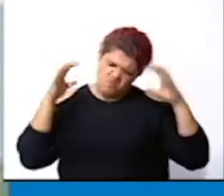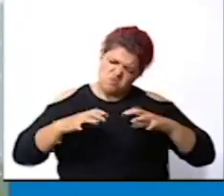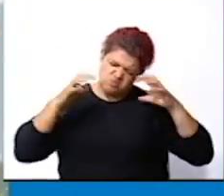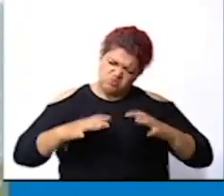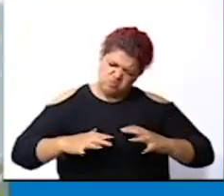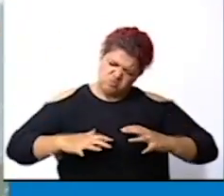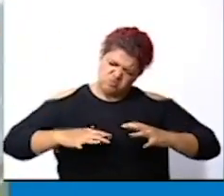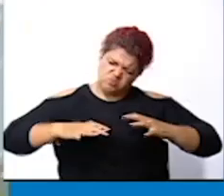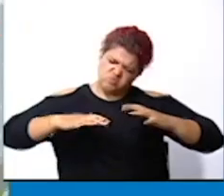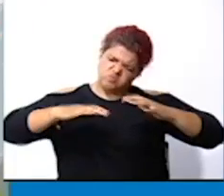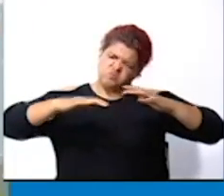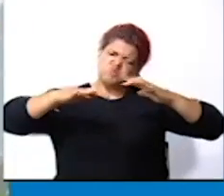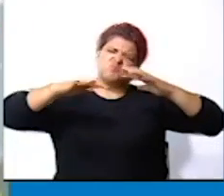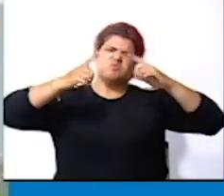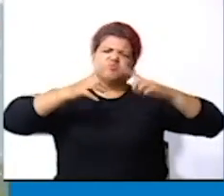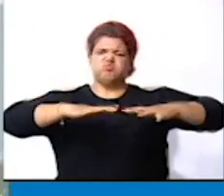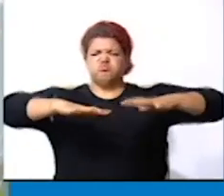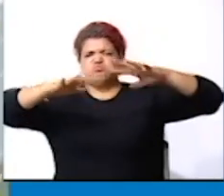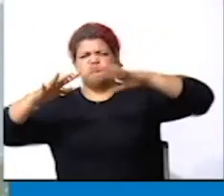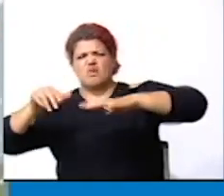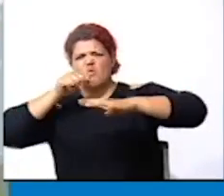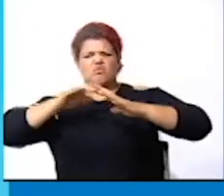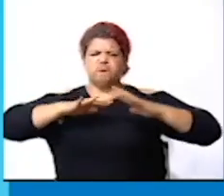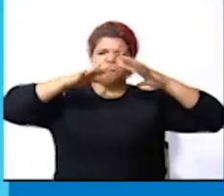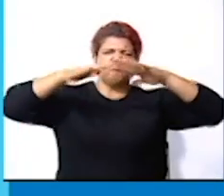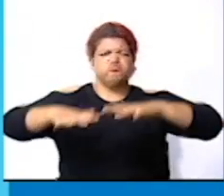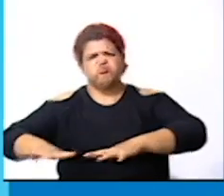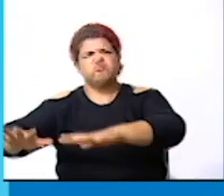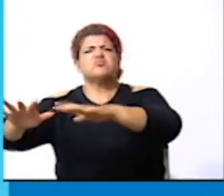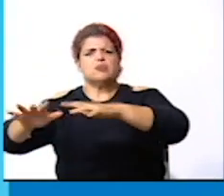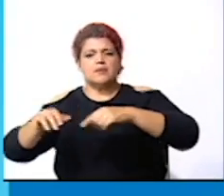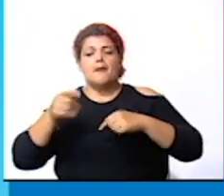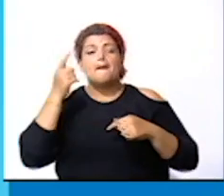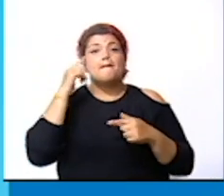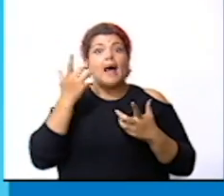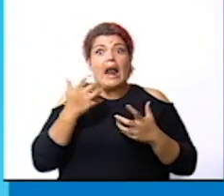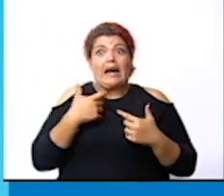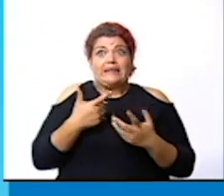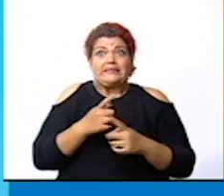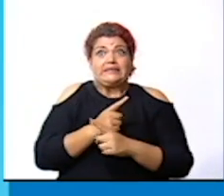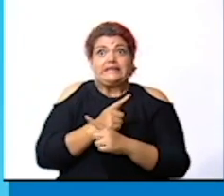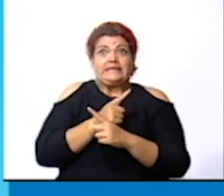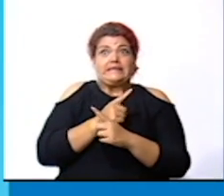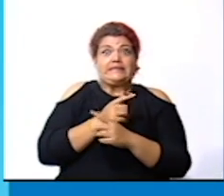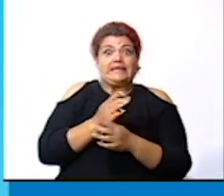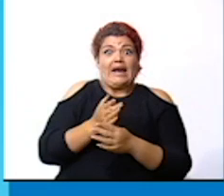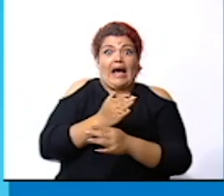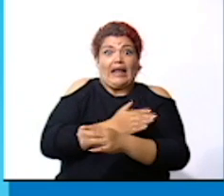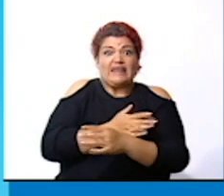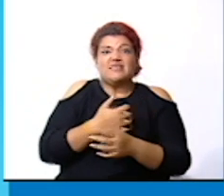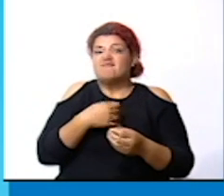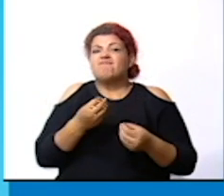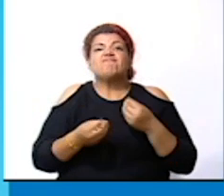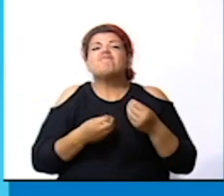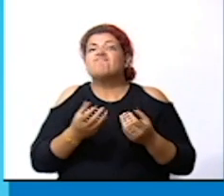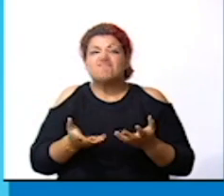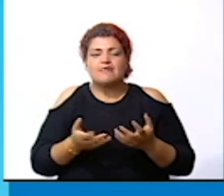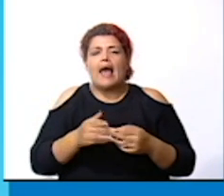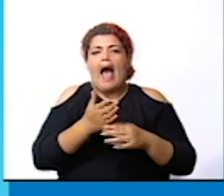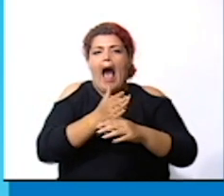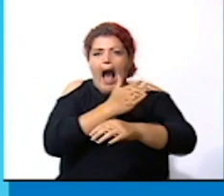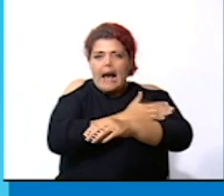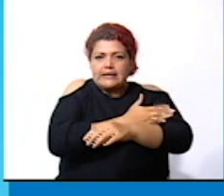prolongadas tormentas y mareas entre otras cosas para prepararte recuerda estas tres palabras antes